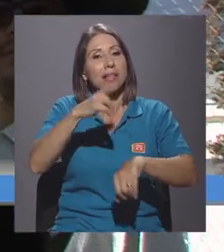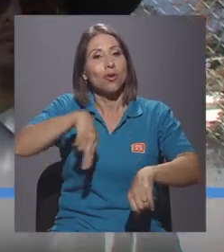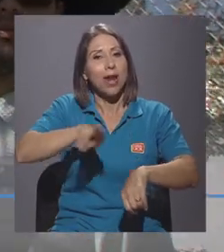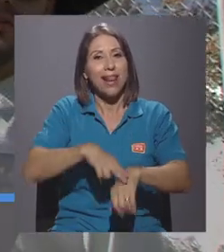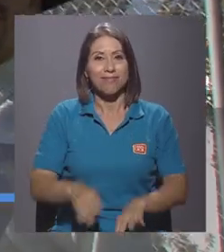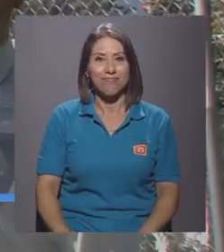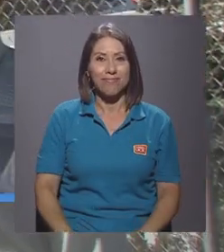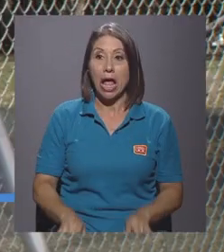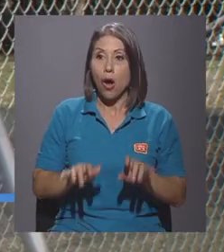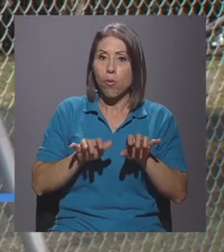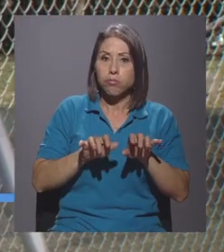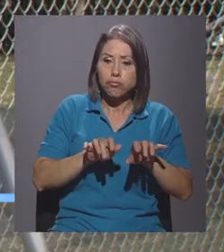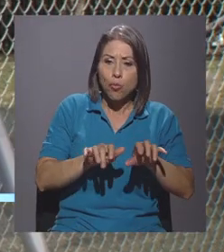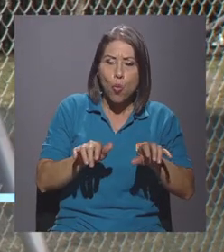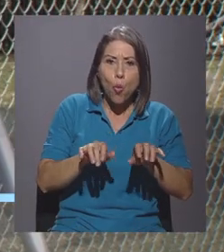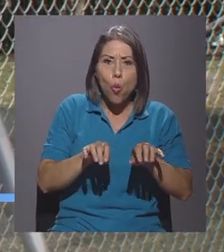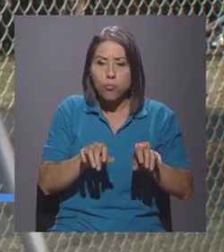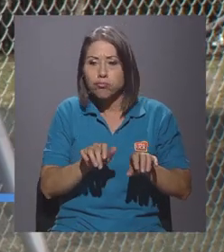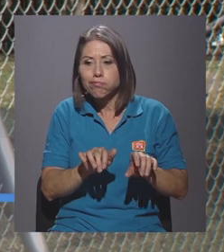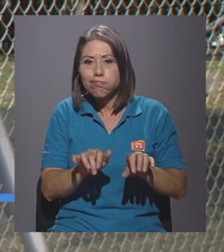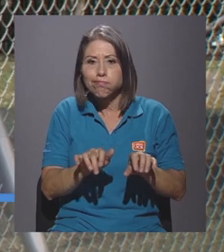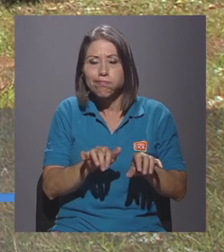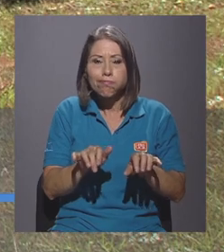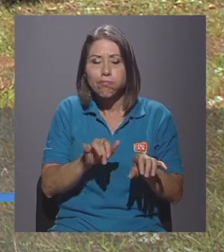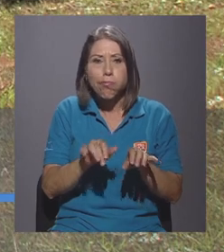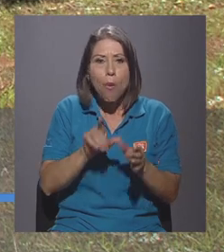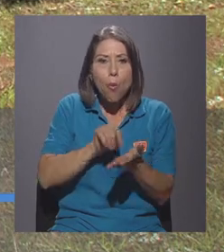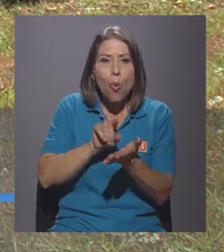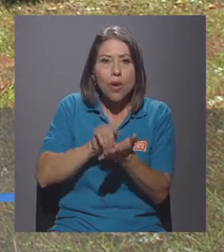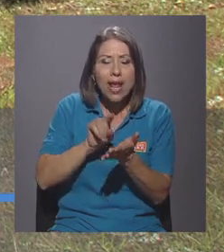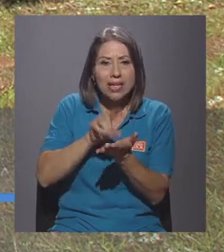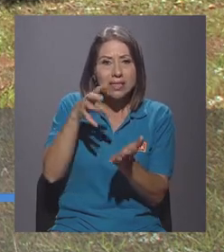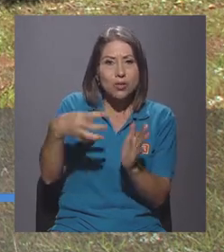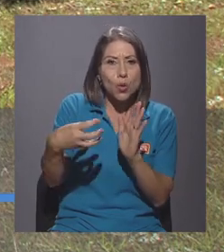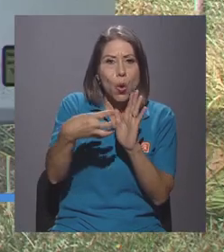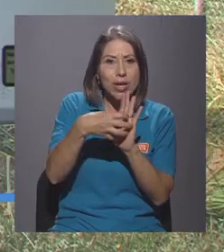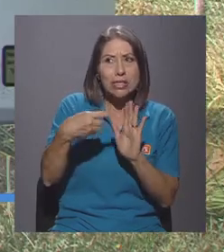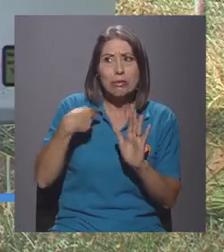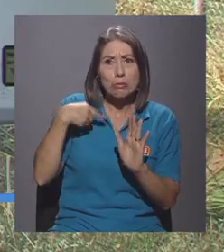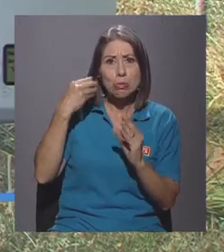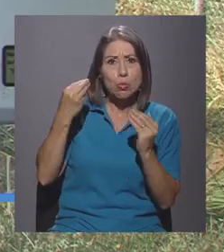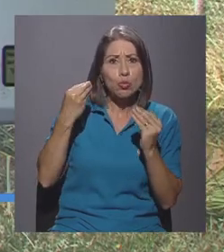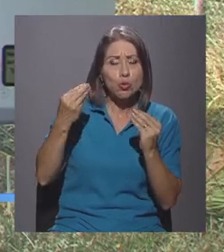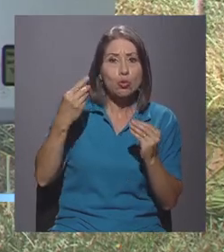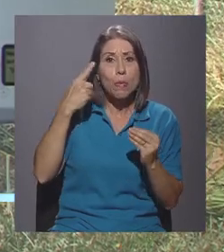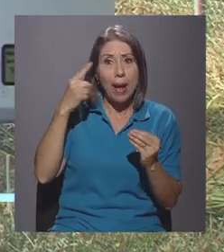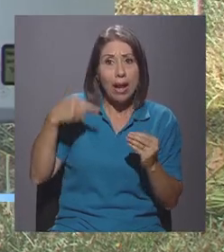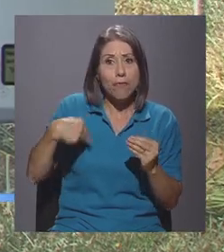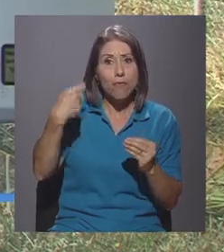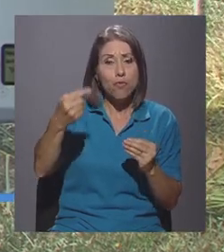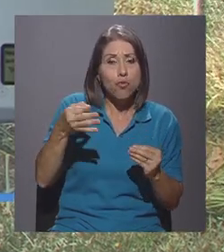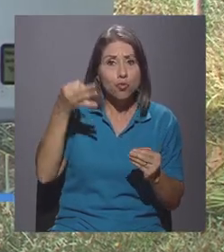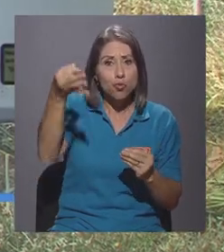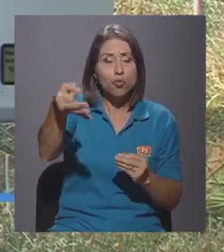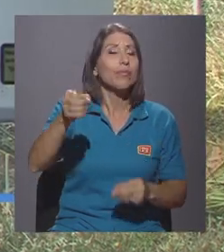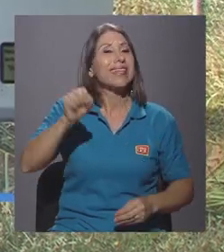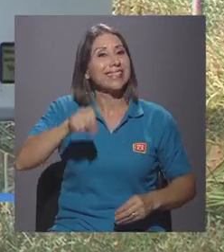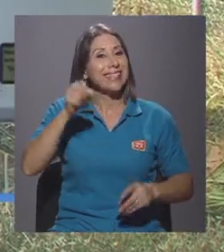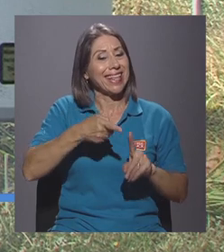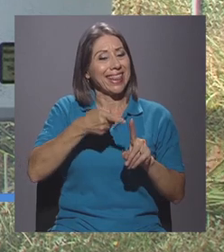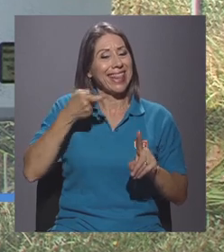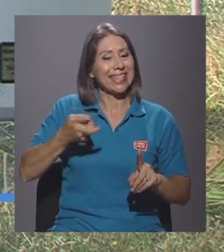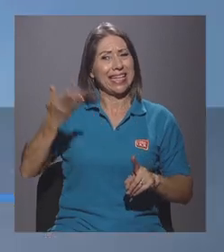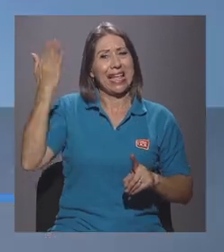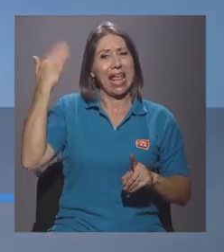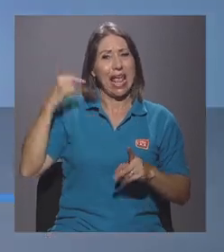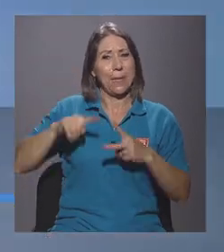me imagino que han tenido bastantes, ese aporte investigativo que se deja para el futuro. Sí, tenemos, desde que empezó el CIEFIN al